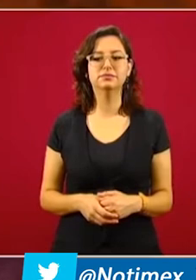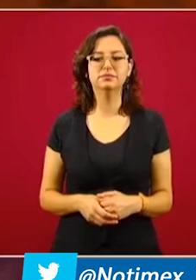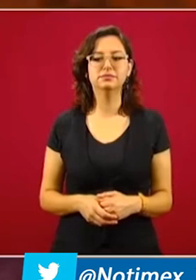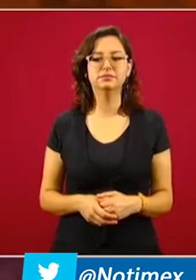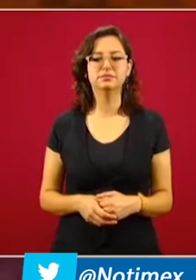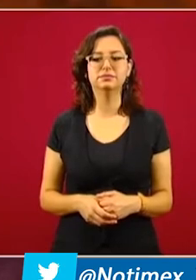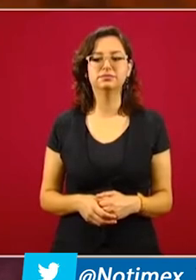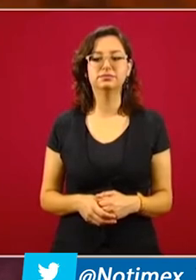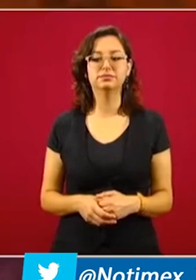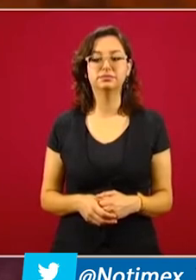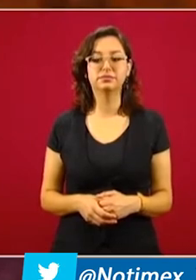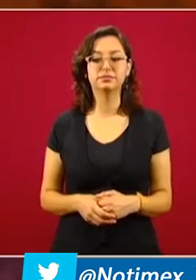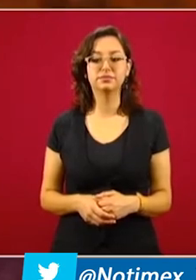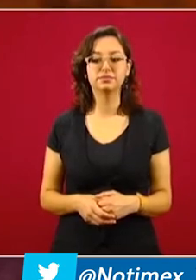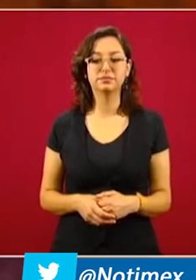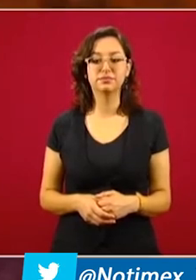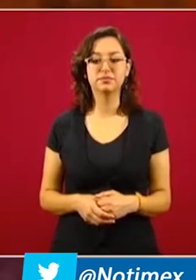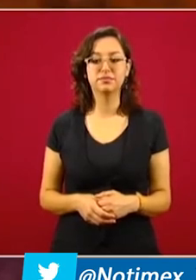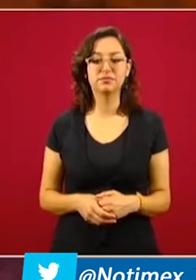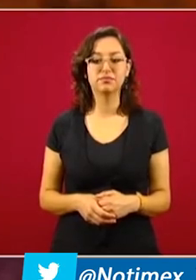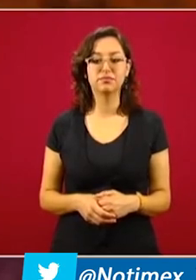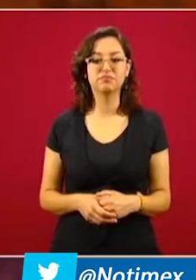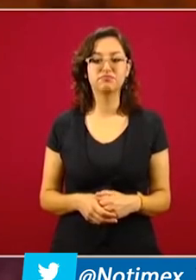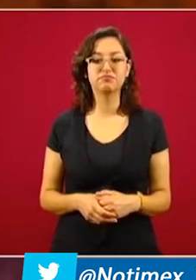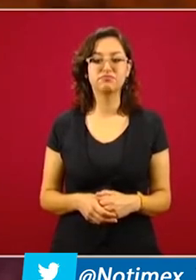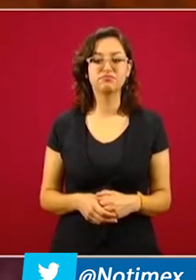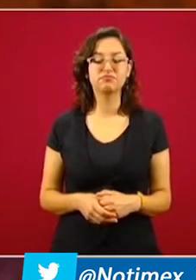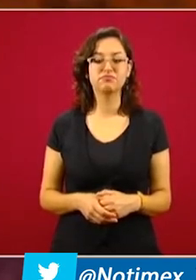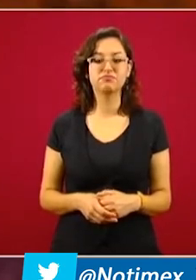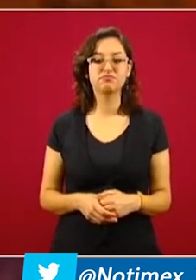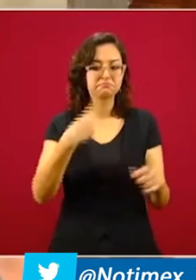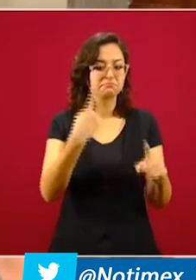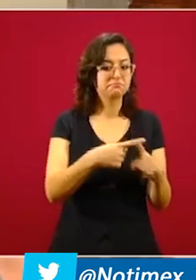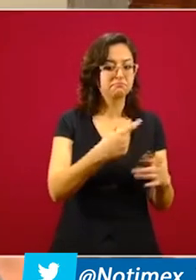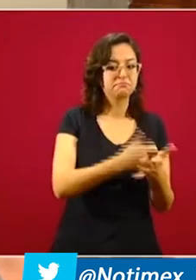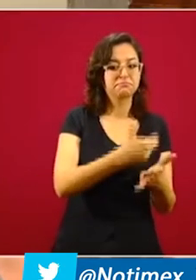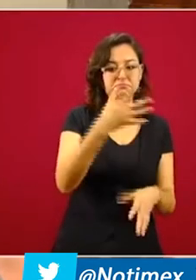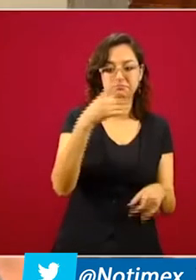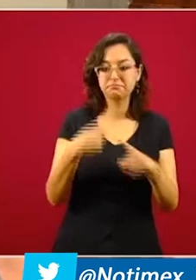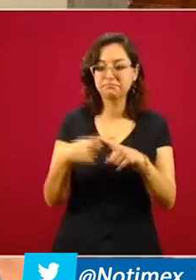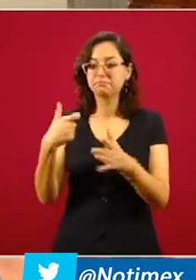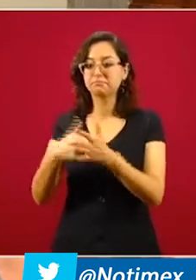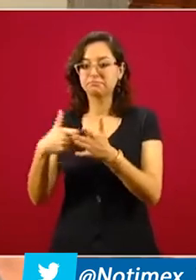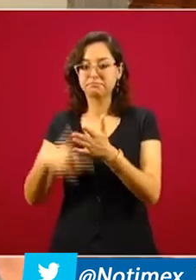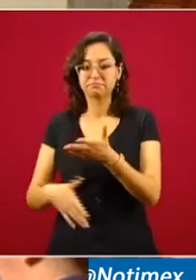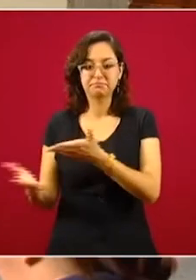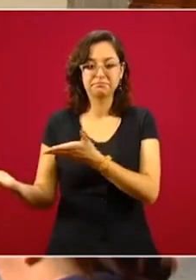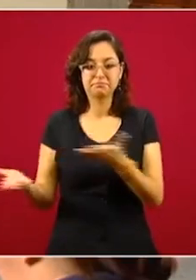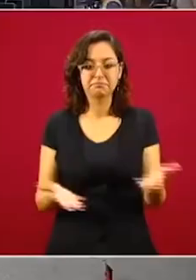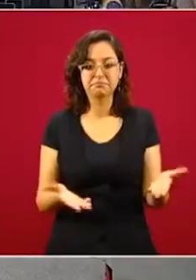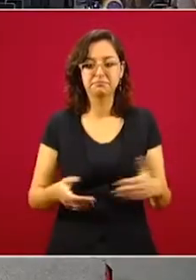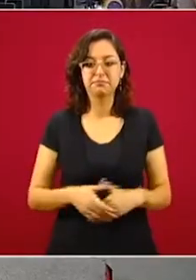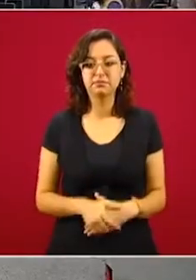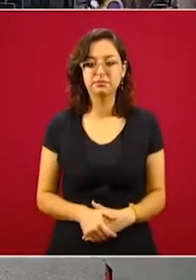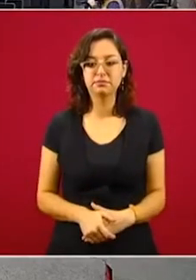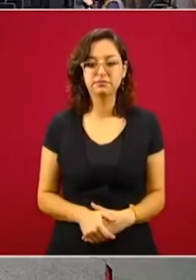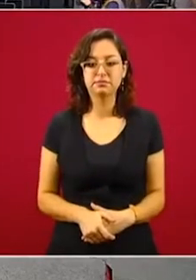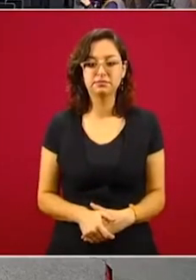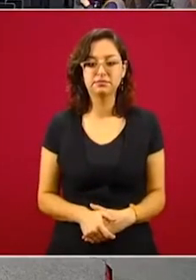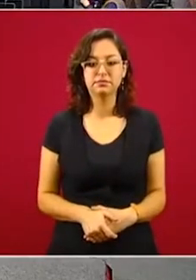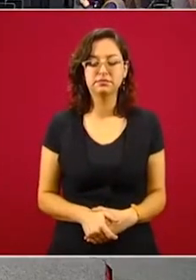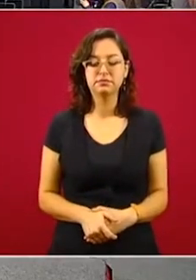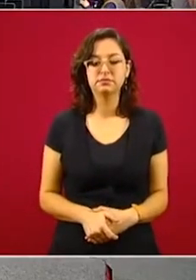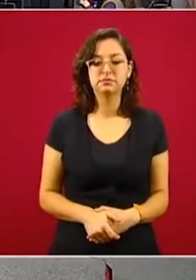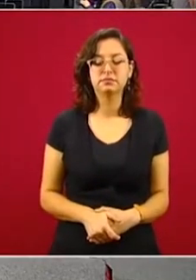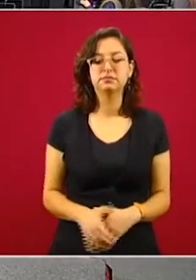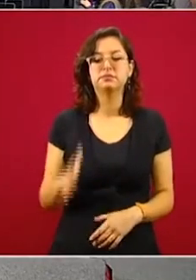El titular de la Procuraduría Federal del Consumidor, Ricardo Sheffield, reapareció en la conferencia matutina del presidente Andrés Manuel López